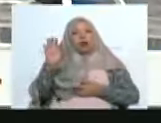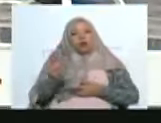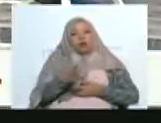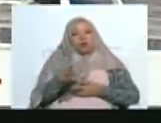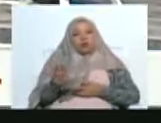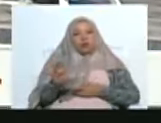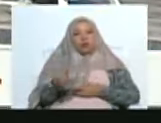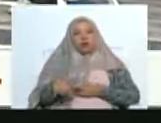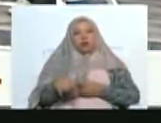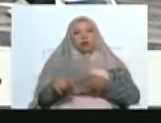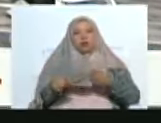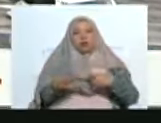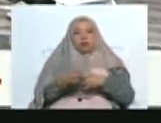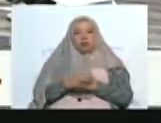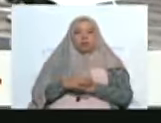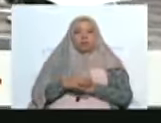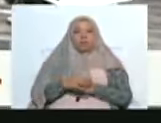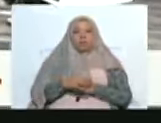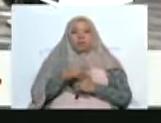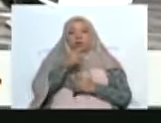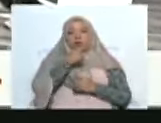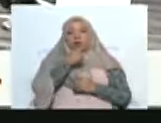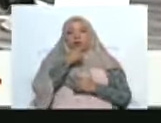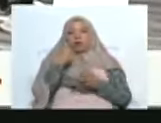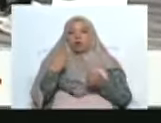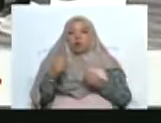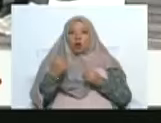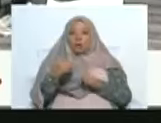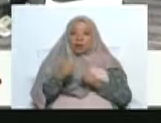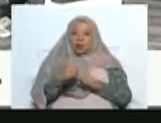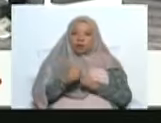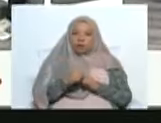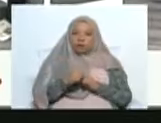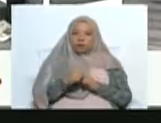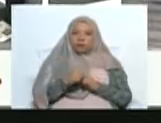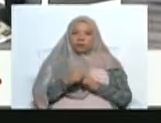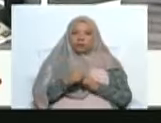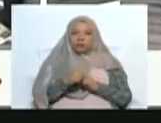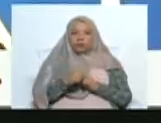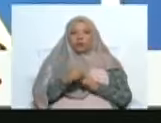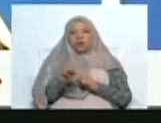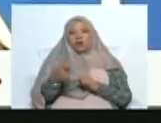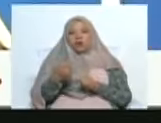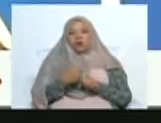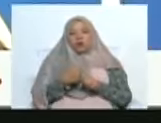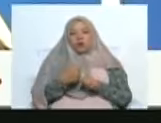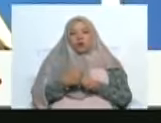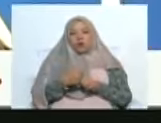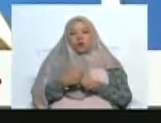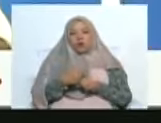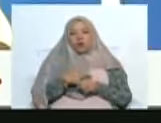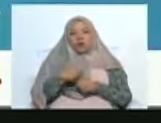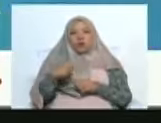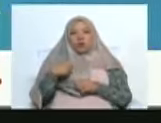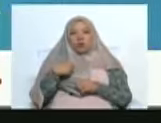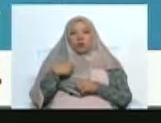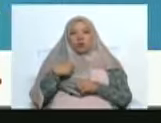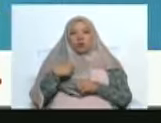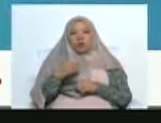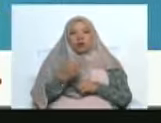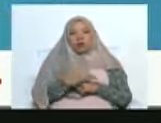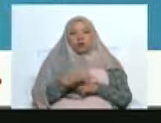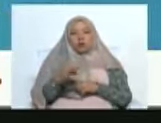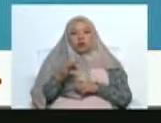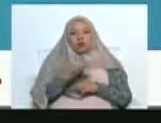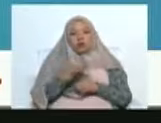Y también, por supuesto, quienes ejecutan el instrumento. Porque el instrumento, primero, no nace solo y después no se toca solo.